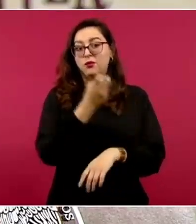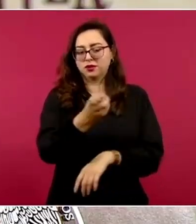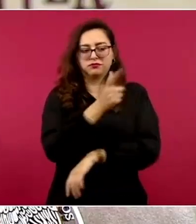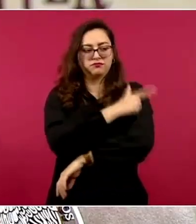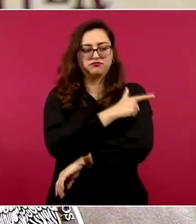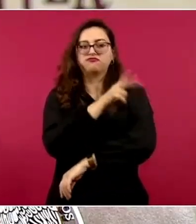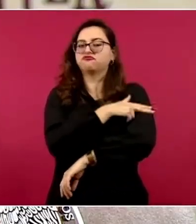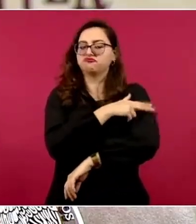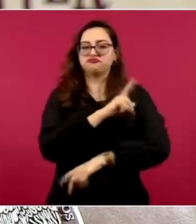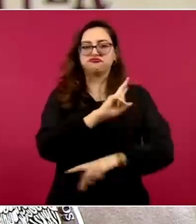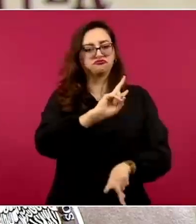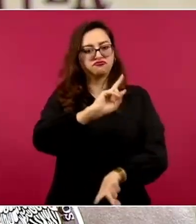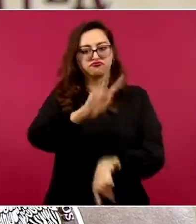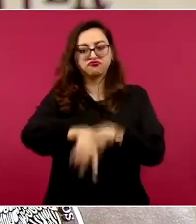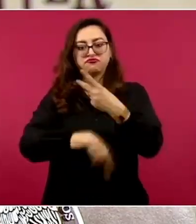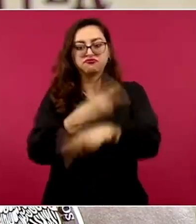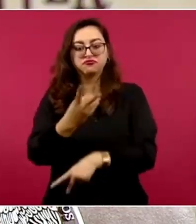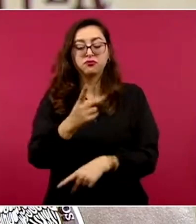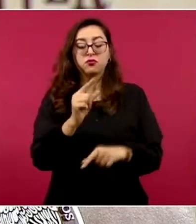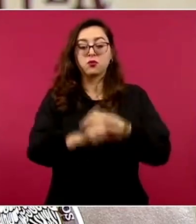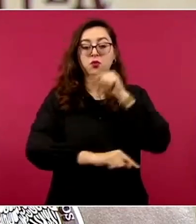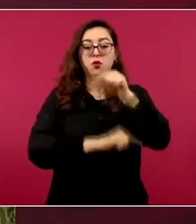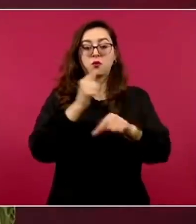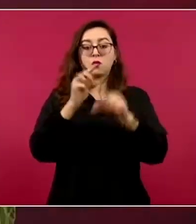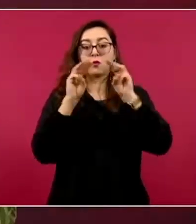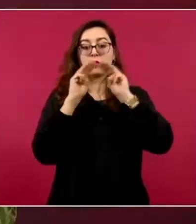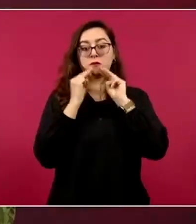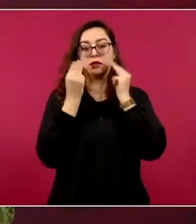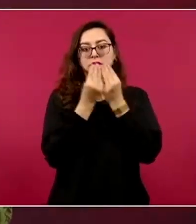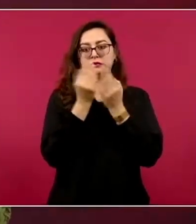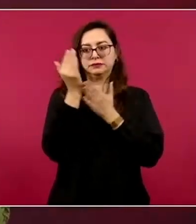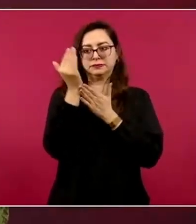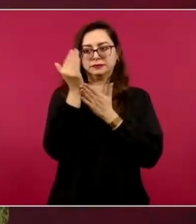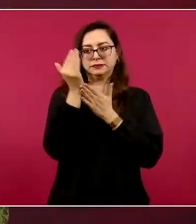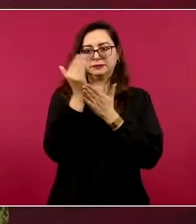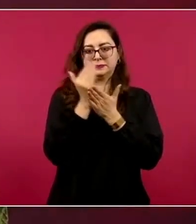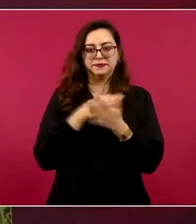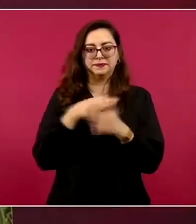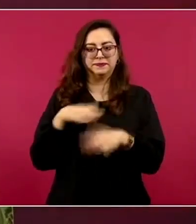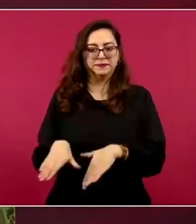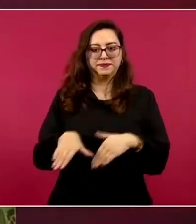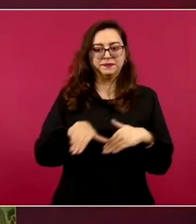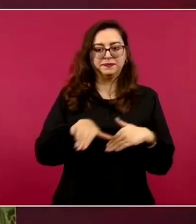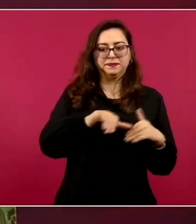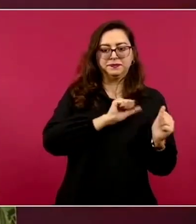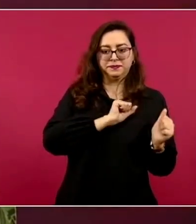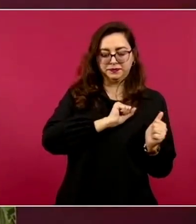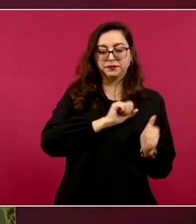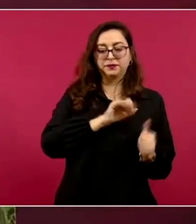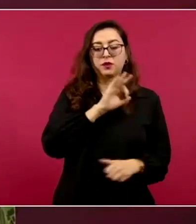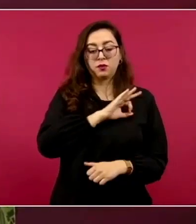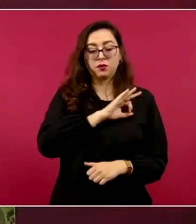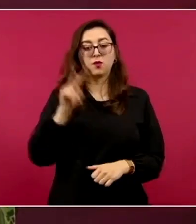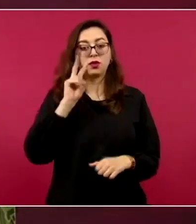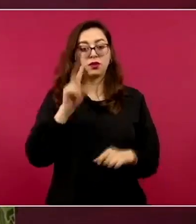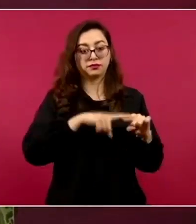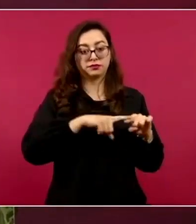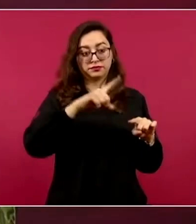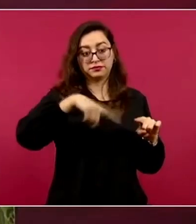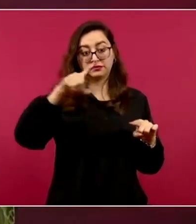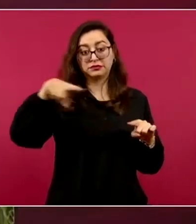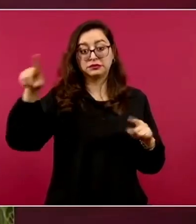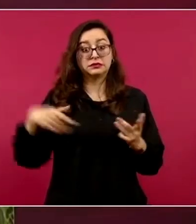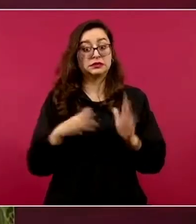las gráficas de cómo se ha ido comportando, no ha bajado como